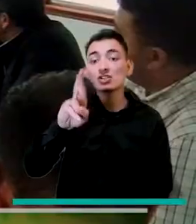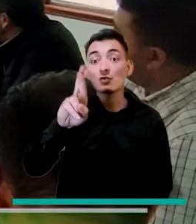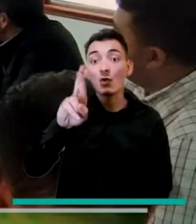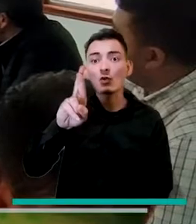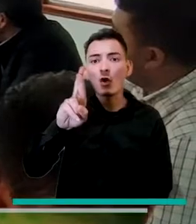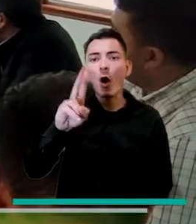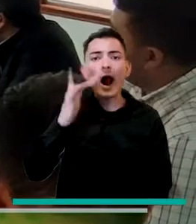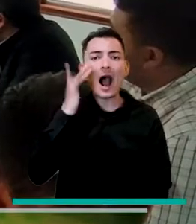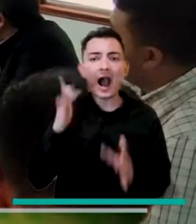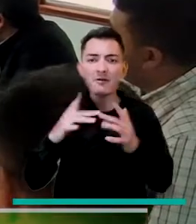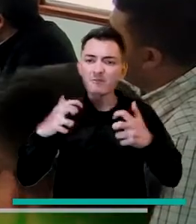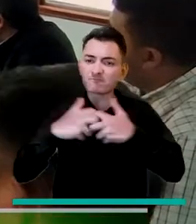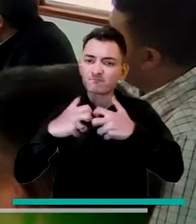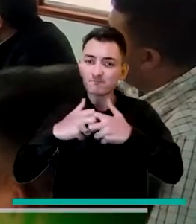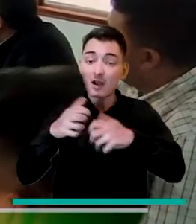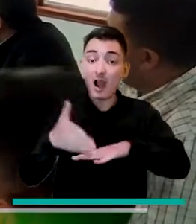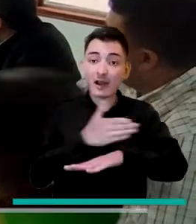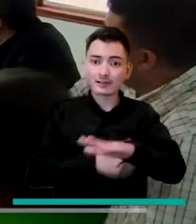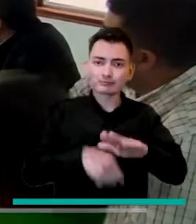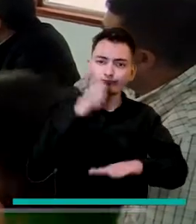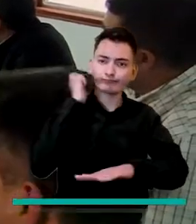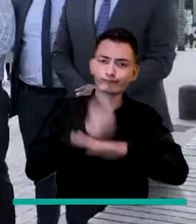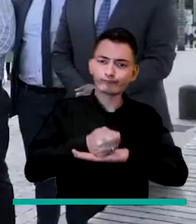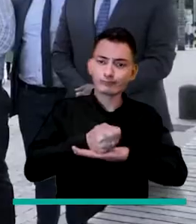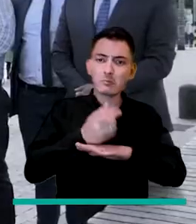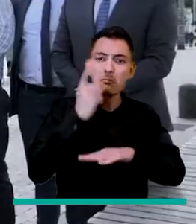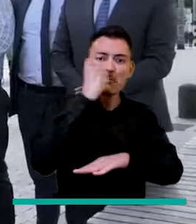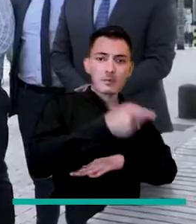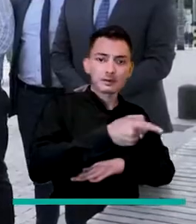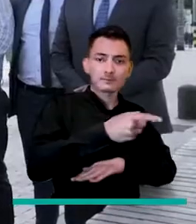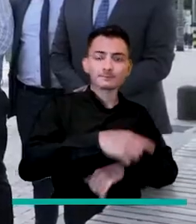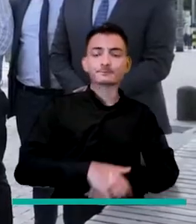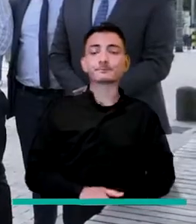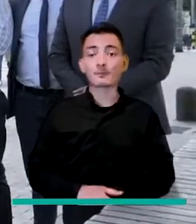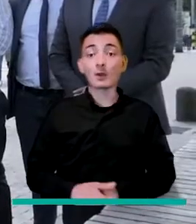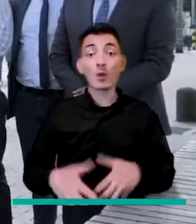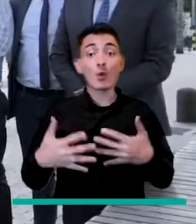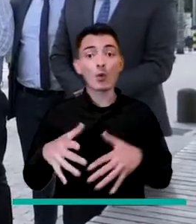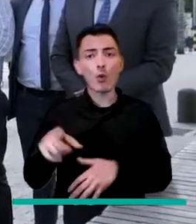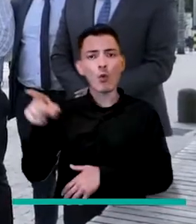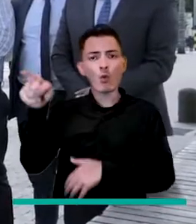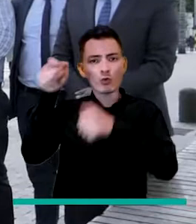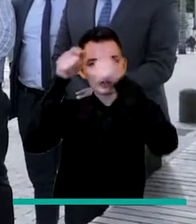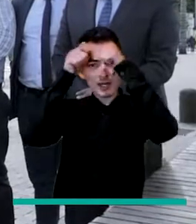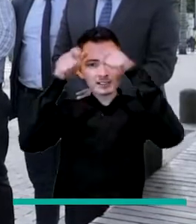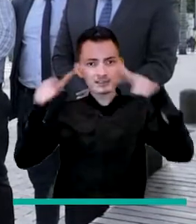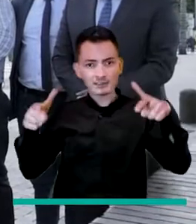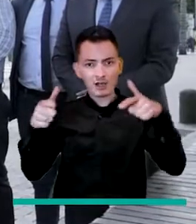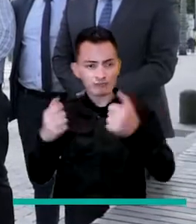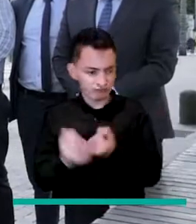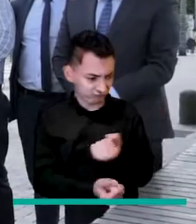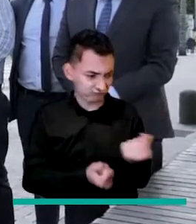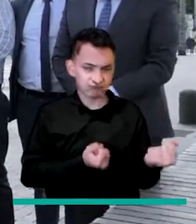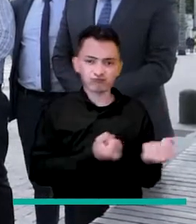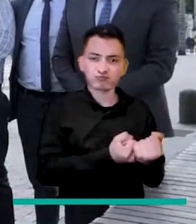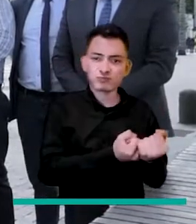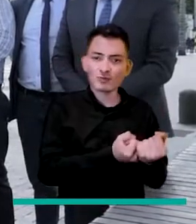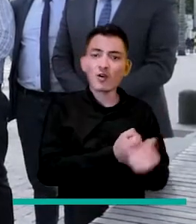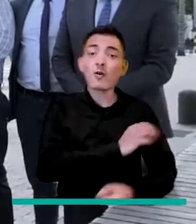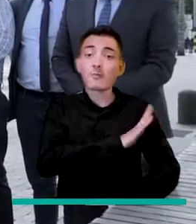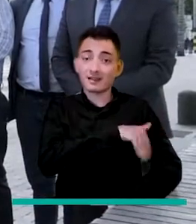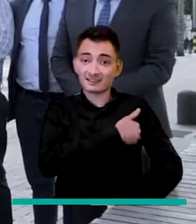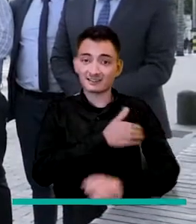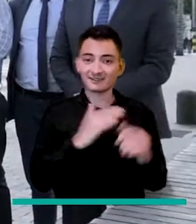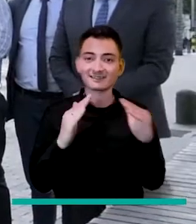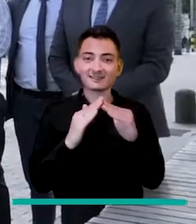entregarán a los municipios beneficiados por orden judicial. Lo primero es que hay gran voluntad del gobierno nacional a través del Ministerio de Hacienda